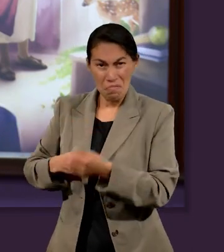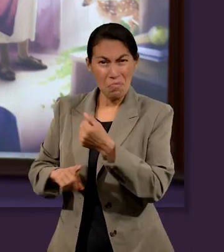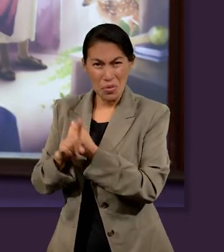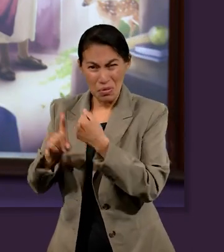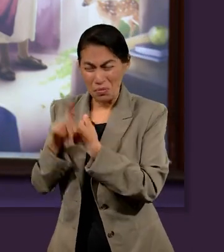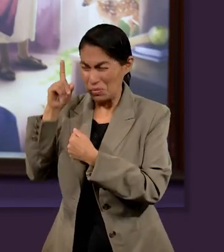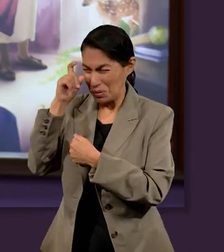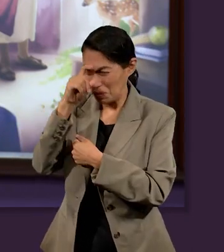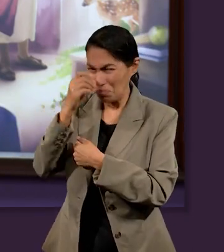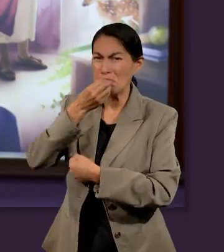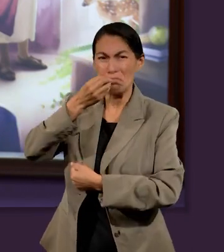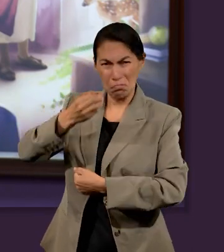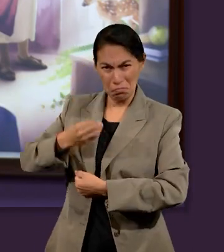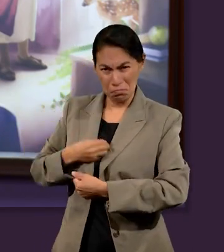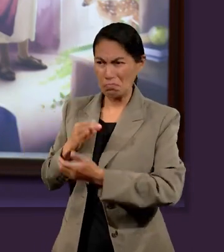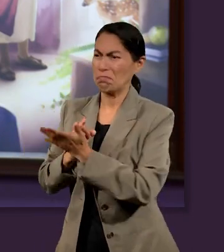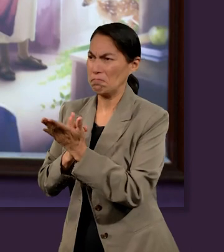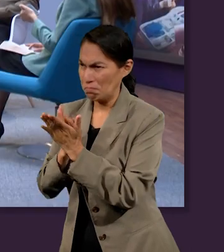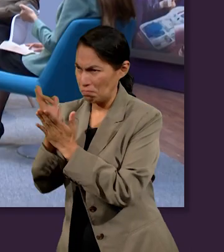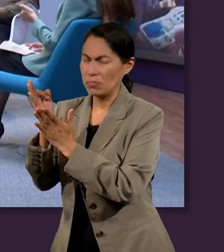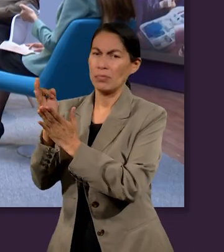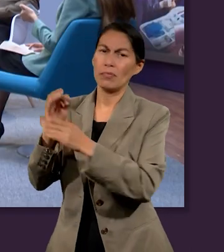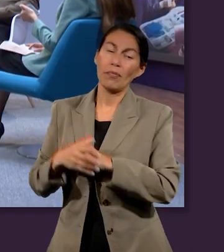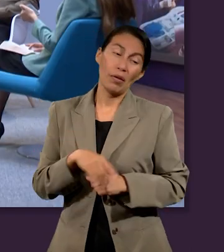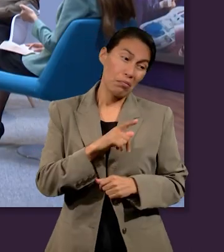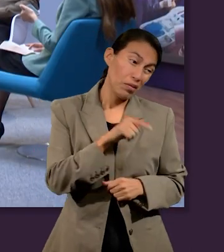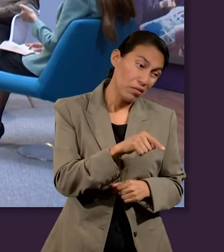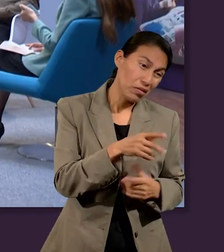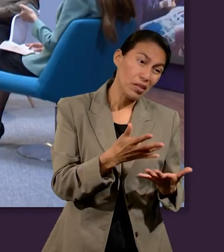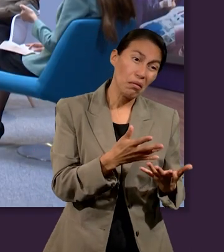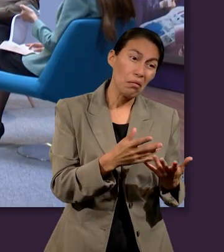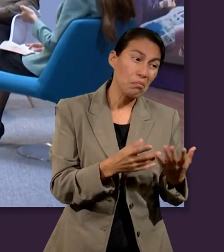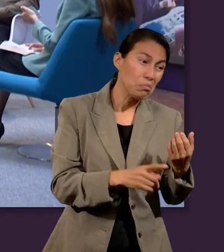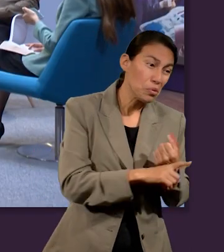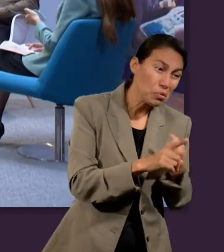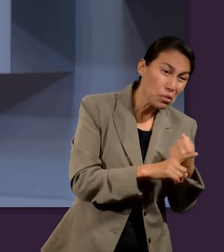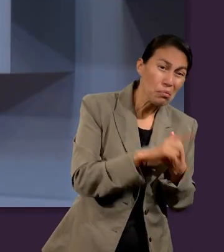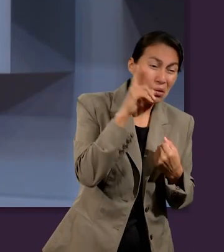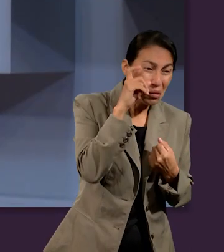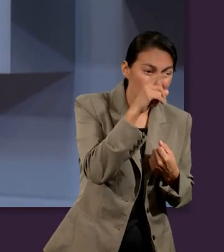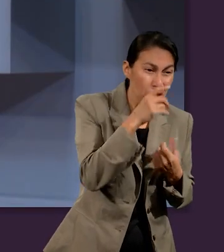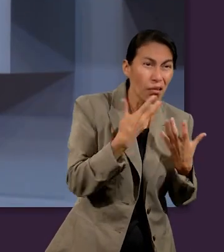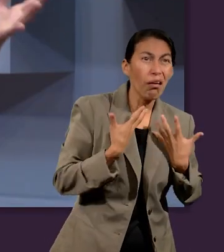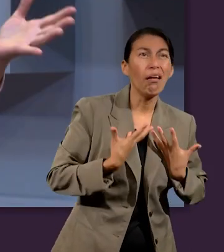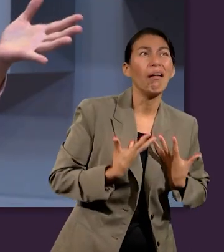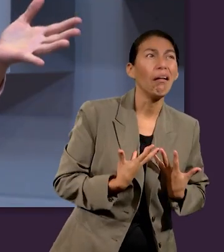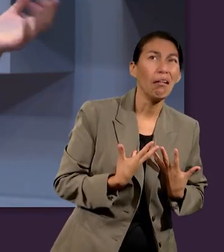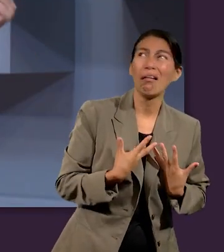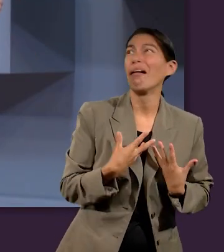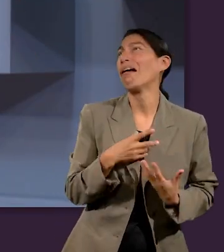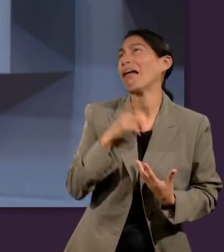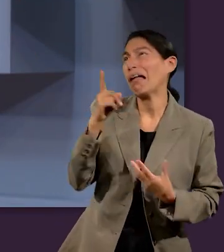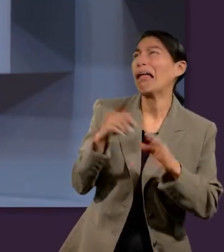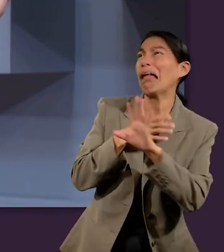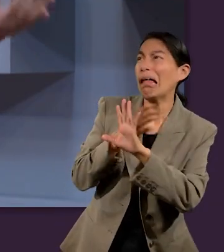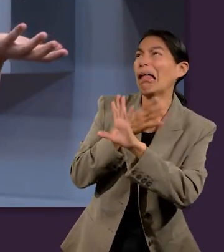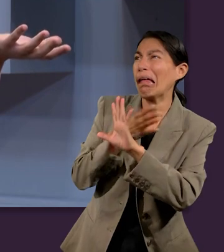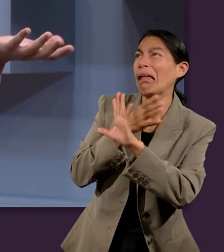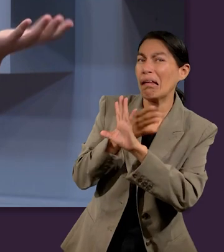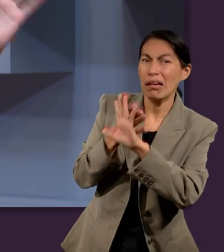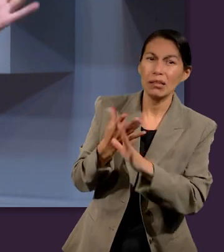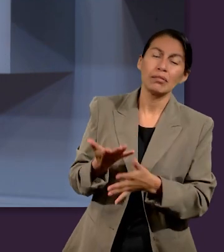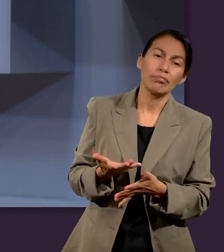primera inundación, pues dejó de existir. Me parece importante tener claro qué es el misticismo, porque de pronto lo que